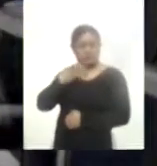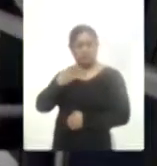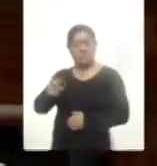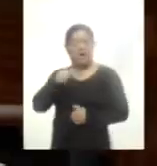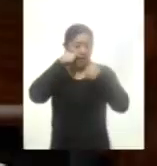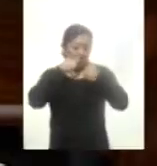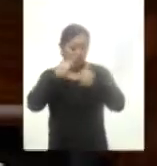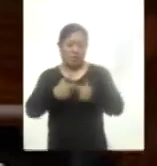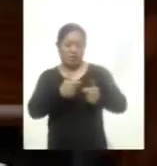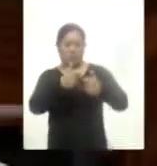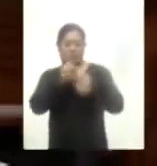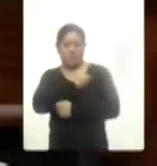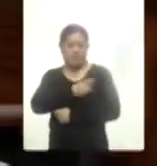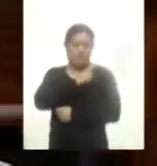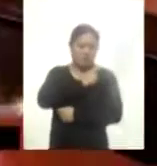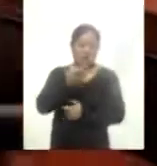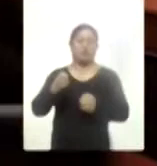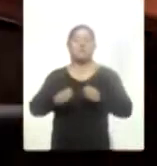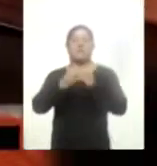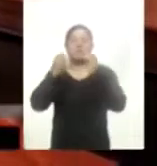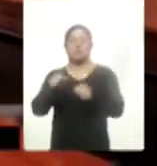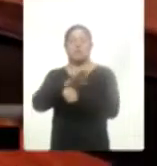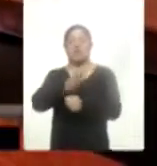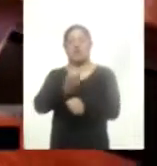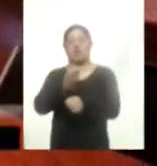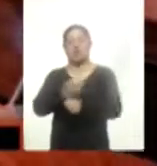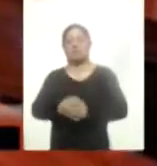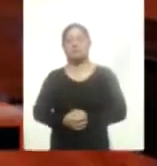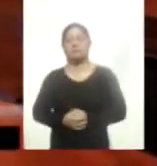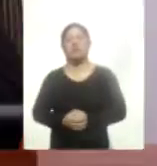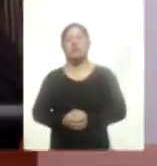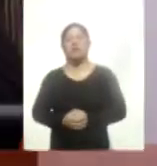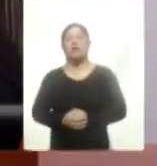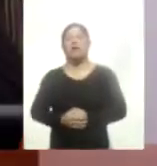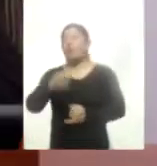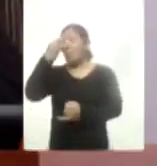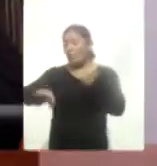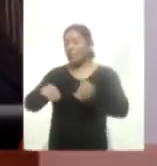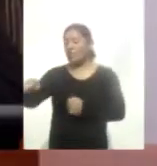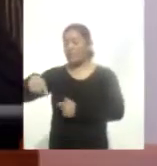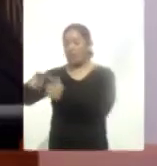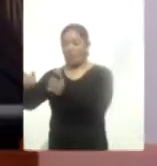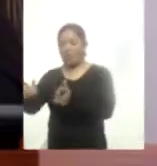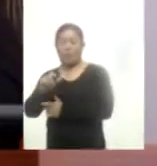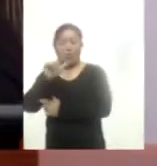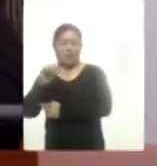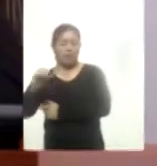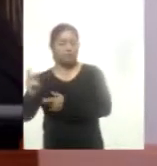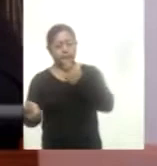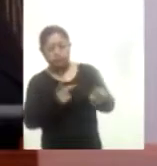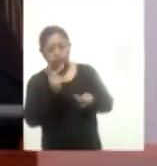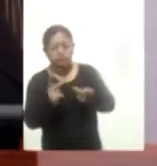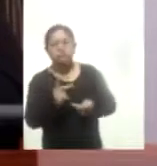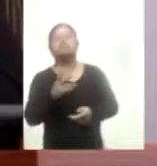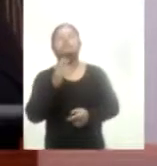economía y el empleo durante la emergencia sanitaria por COVID-19. De acuerdo con la última encuesta de áreas consultores, que evalúa el desempeño de los